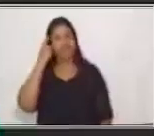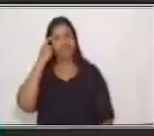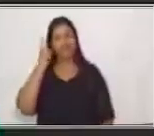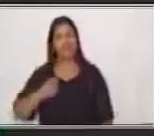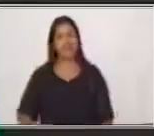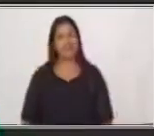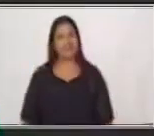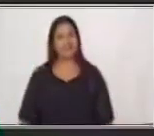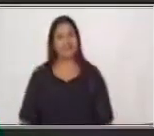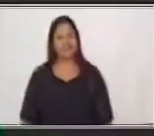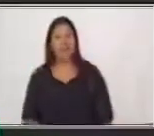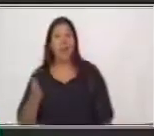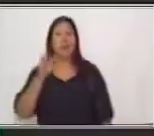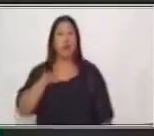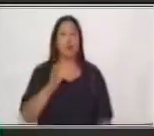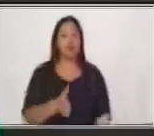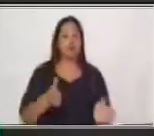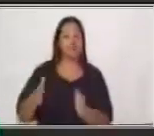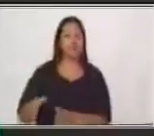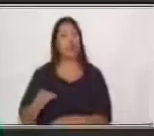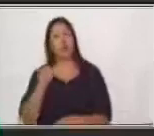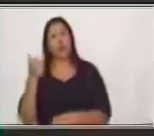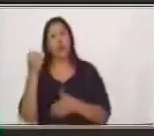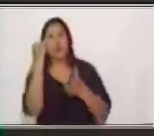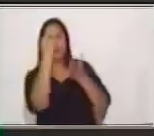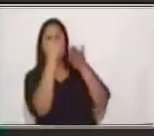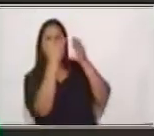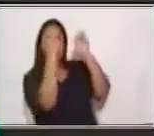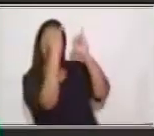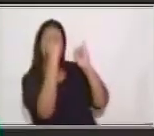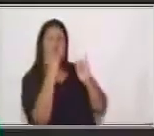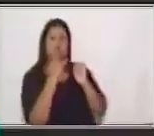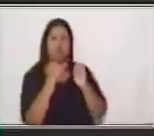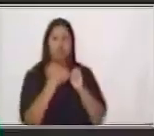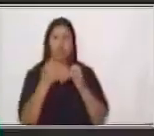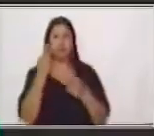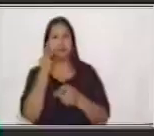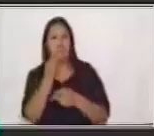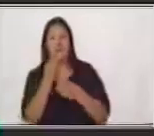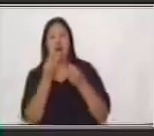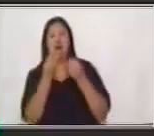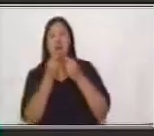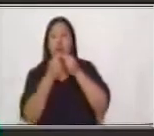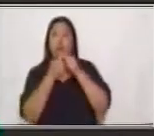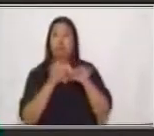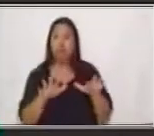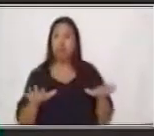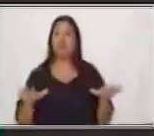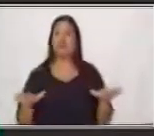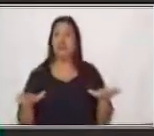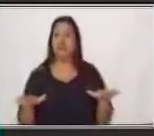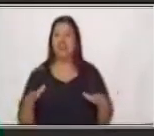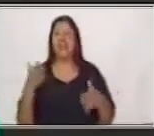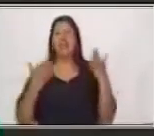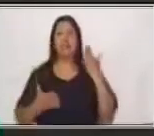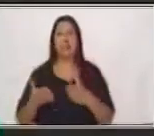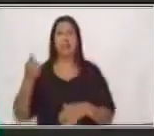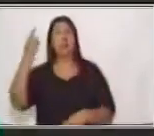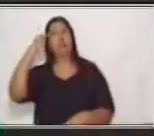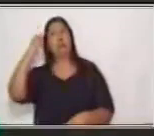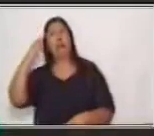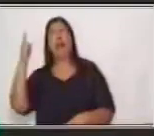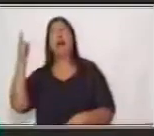Posteriormente nos pasamos a esta imagen donde encontramos muchos animalitos, verdad, esto nos puede a nosotros transportar al bosque, al